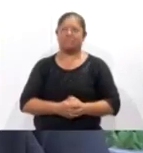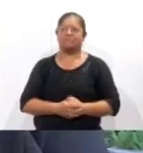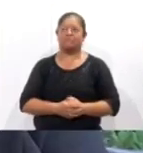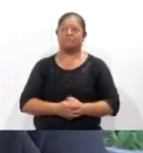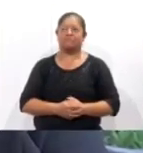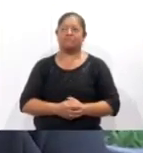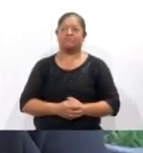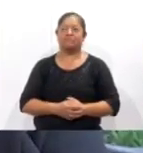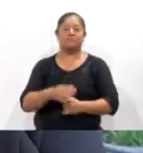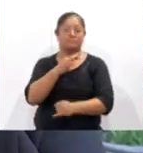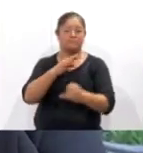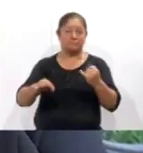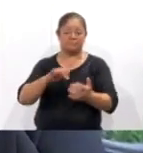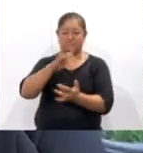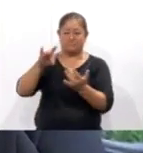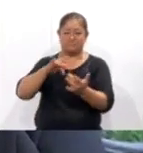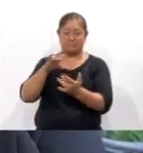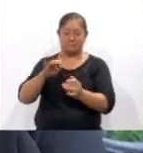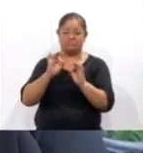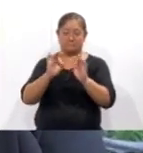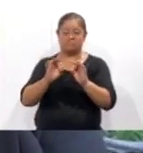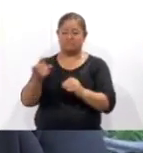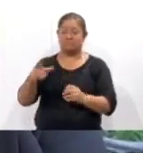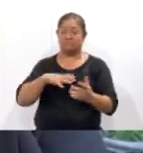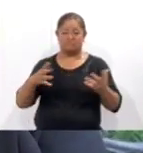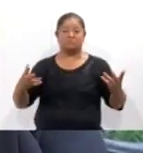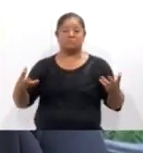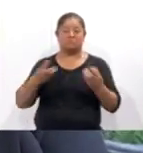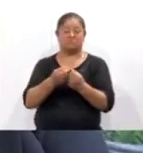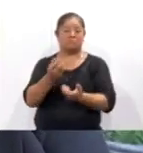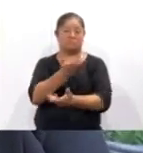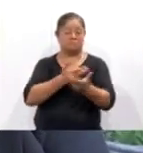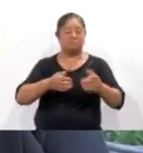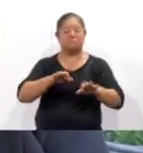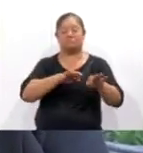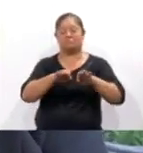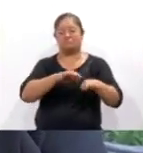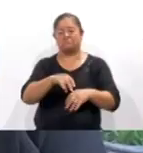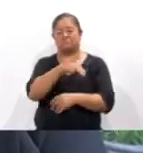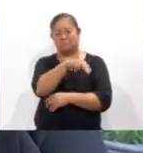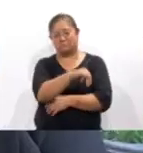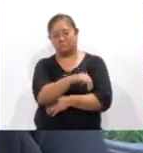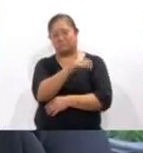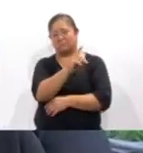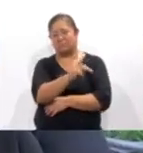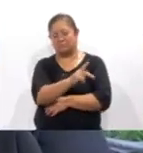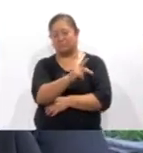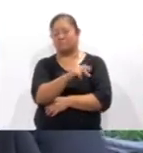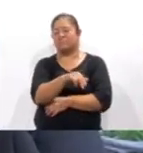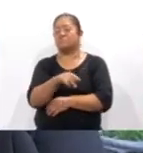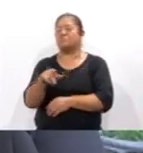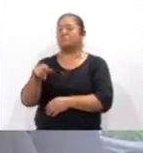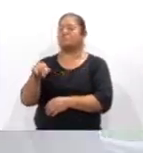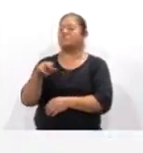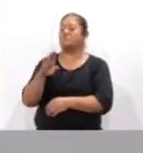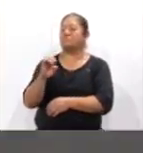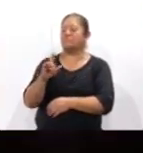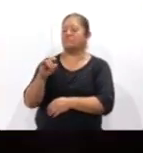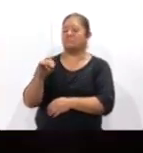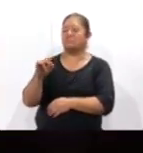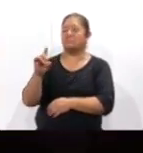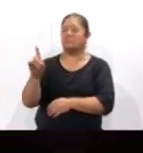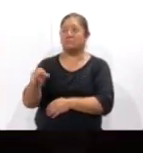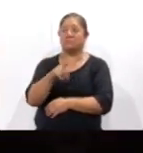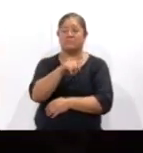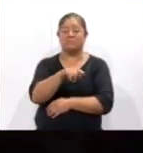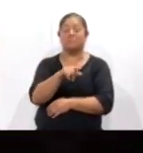El último disco que sacaron me gustó mucho, las colaboraciones que sacaron con Belinda, con Nicky Nicole y Personas por el Estilo. También su álbum con Natalia Lafourcade.